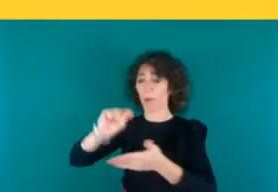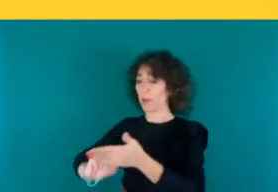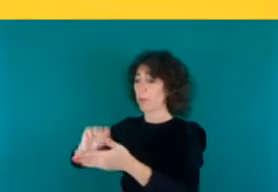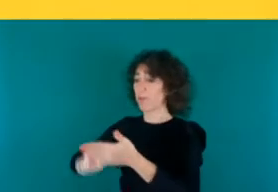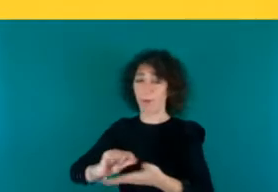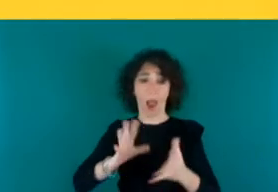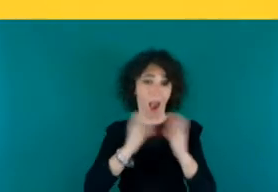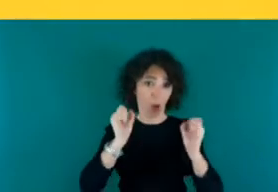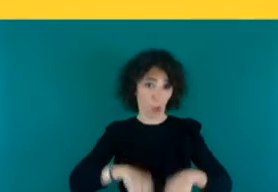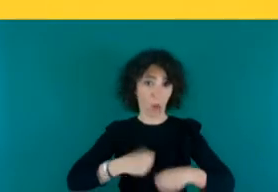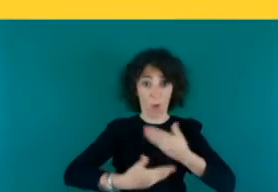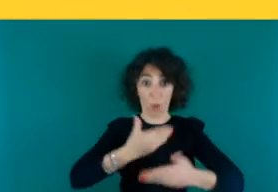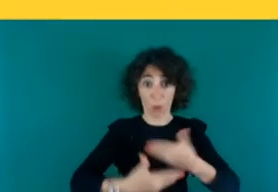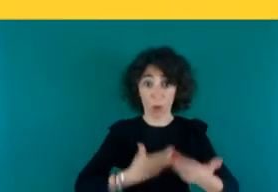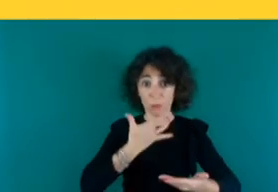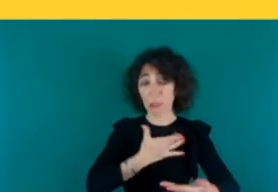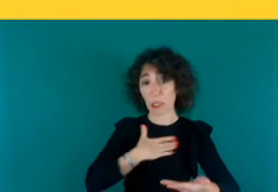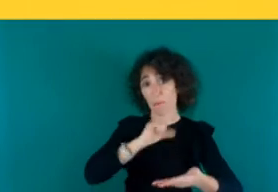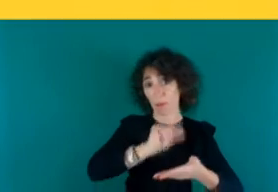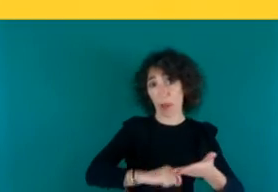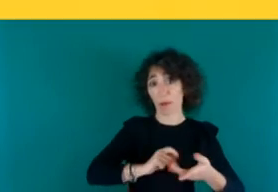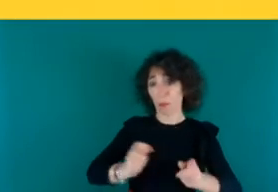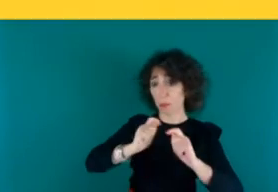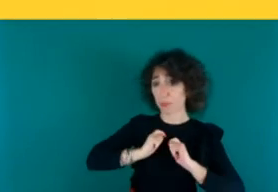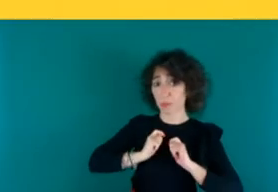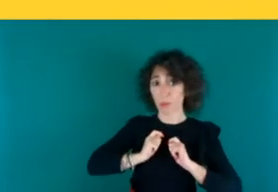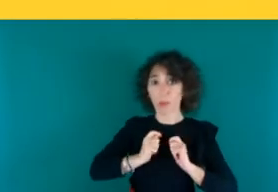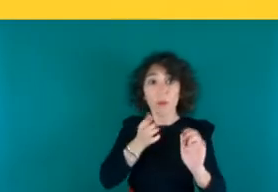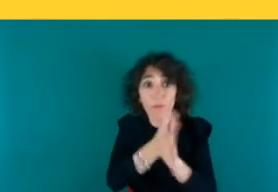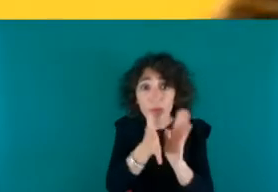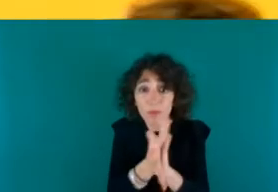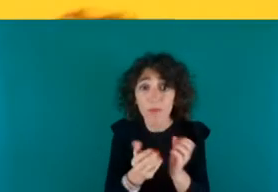si queríamos firmar o no y nos lo daba. Y digo, ¿y no les informo de nada? No.